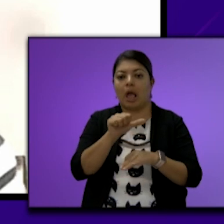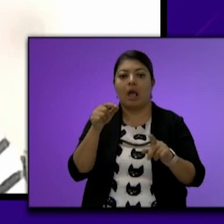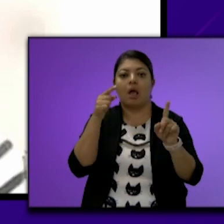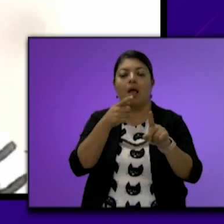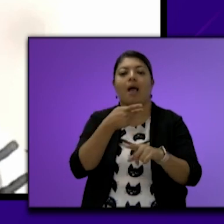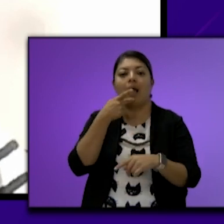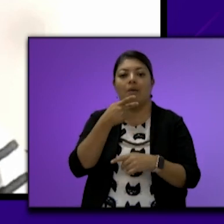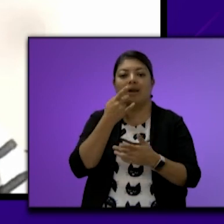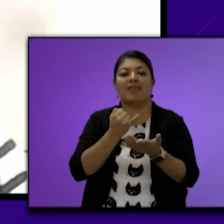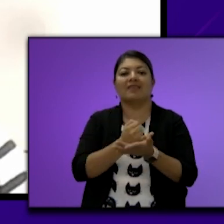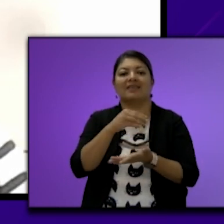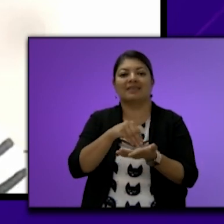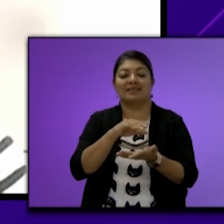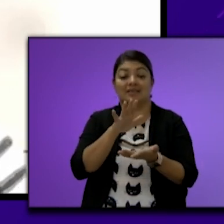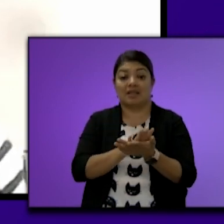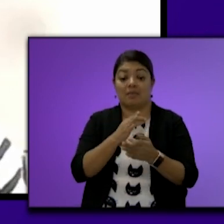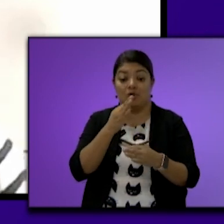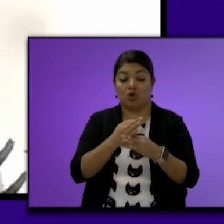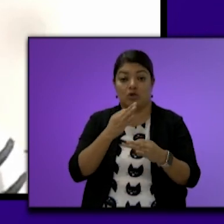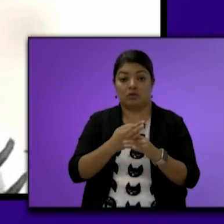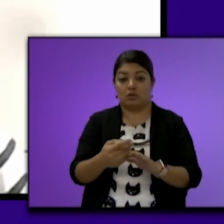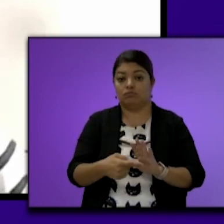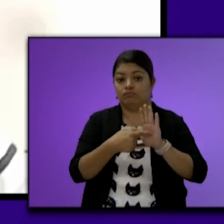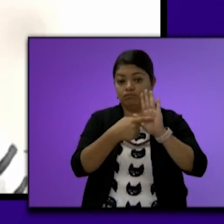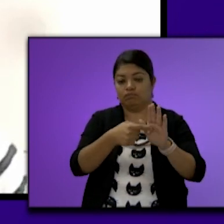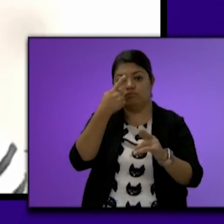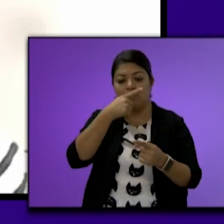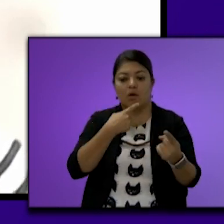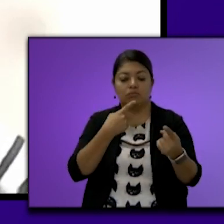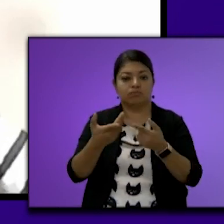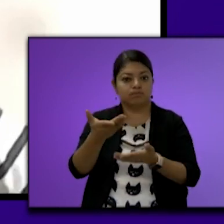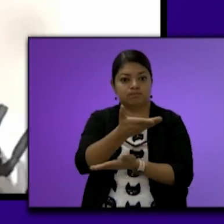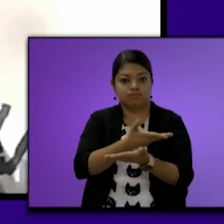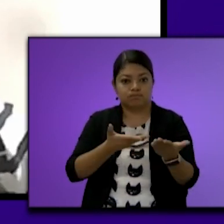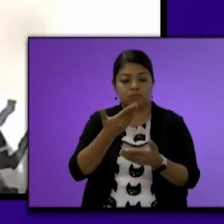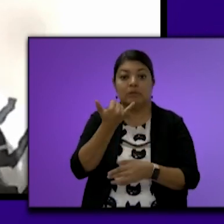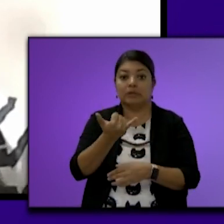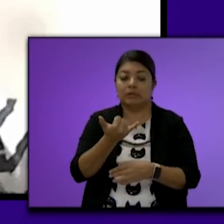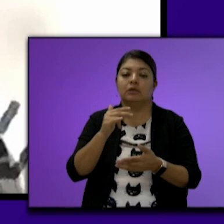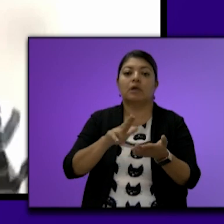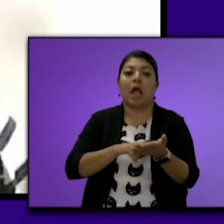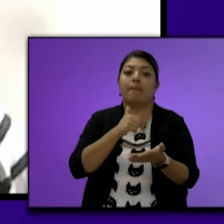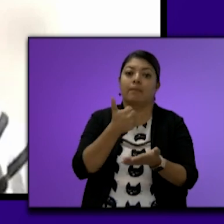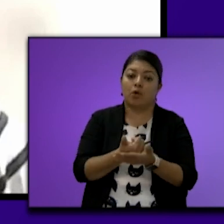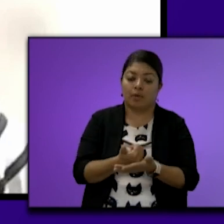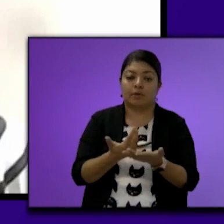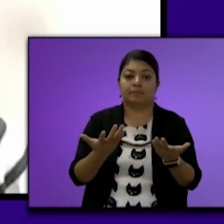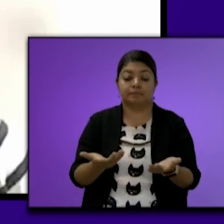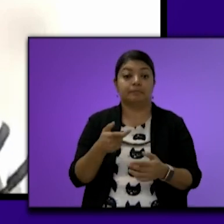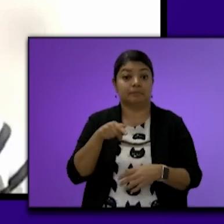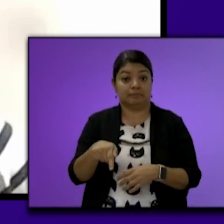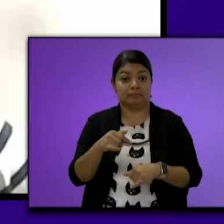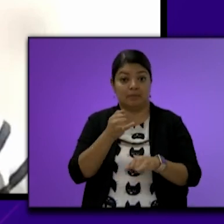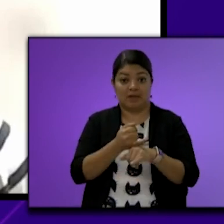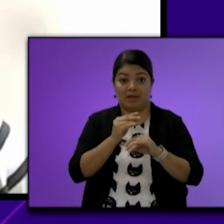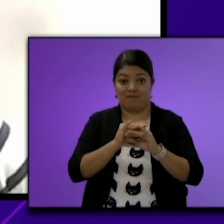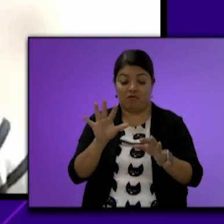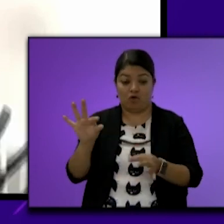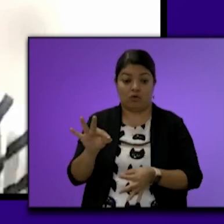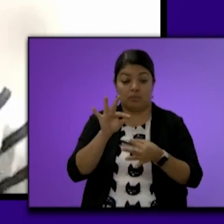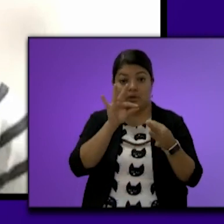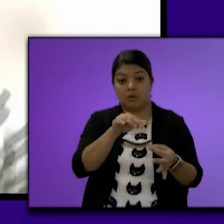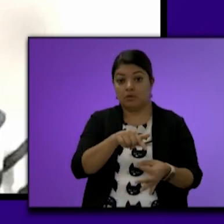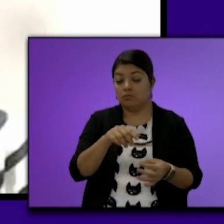los dictámenes que se presentan en esta sesión Para discutirlos y en su caso aprobarlos Del mencionado informe se desprende Que